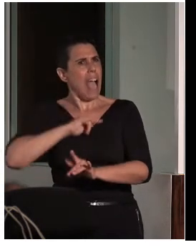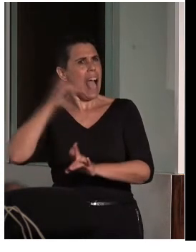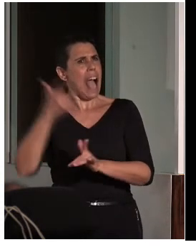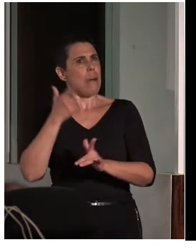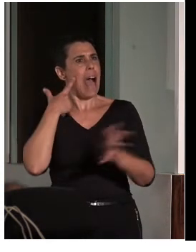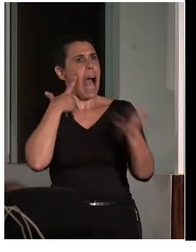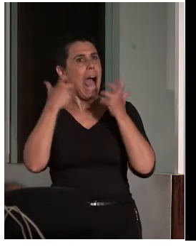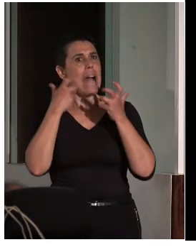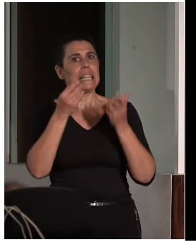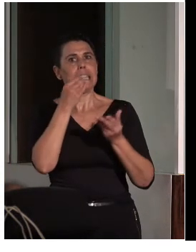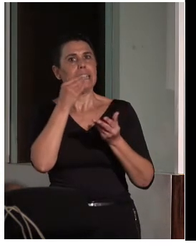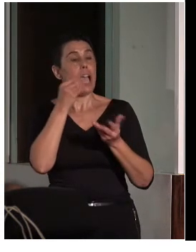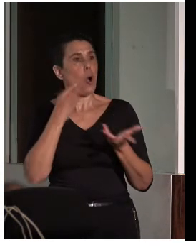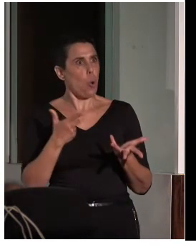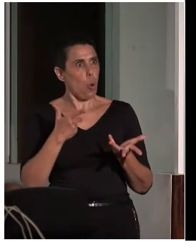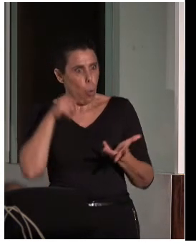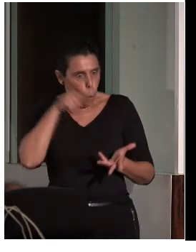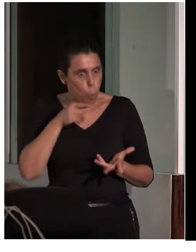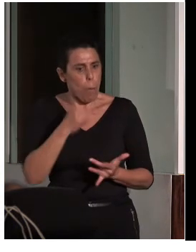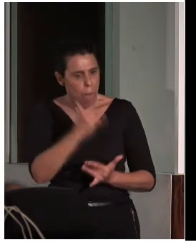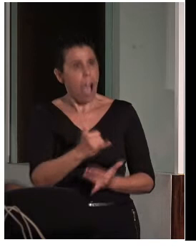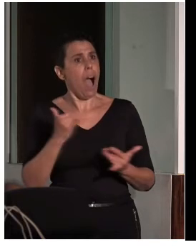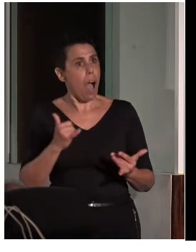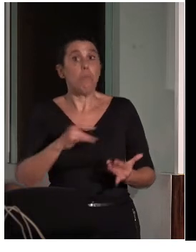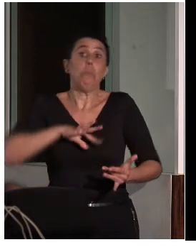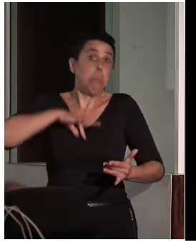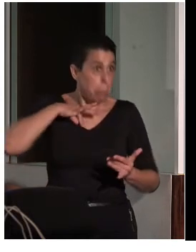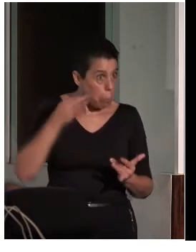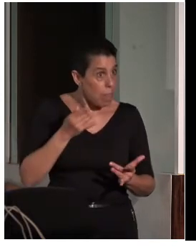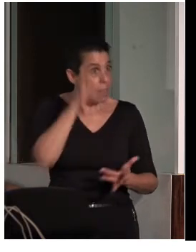saborear ese arte en las personas que tenemos algún problema de visión.